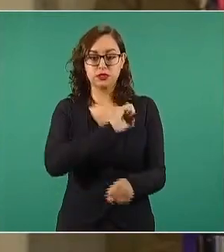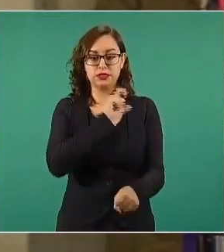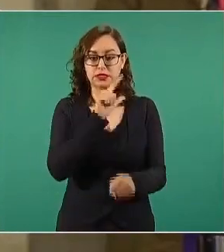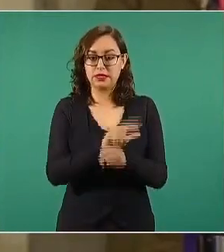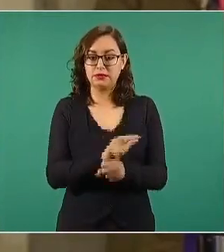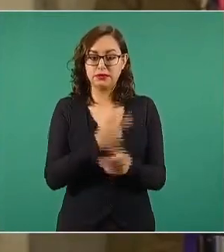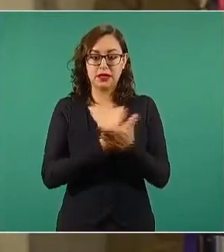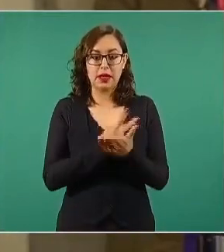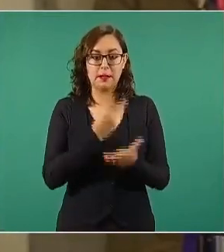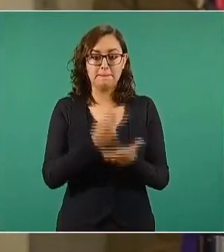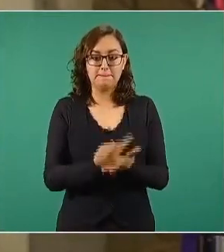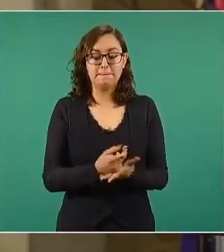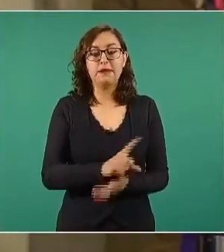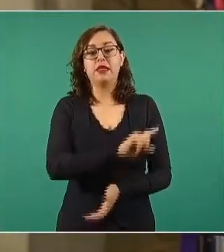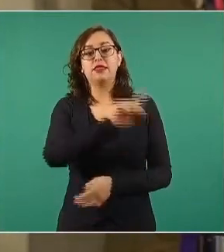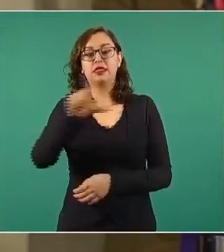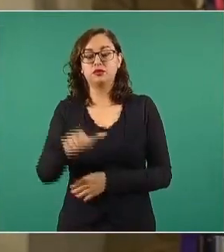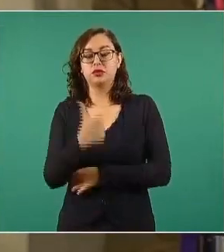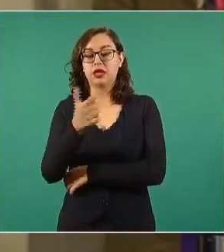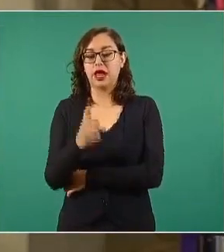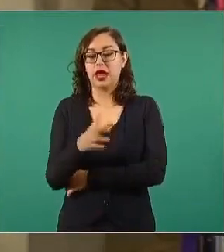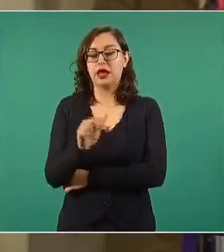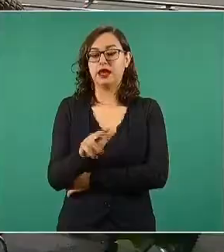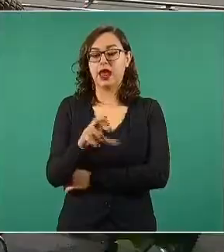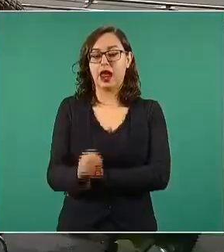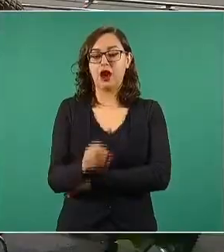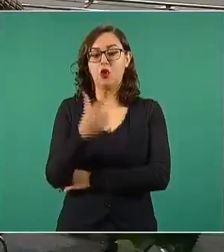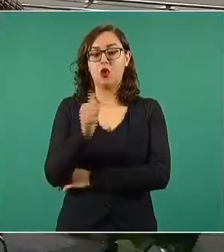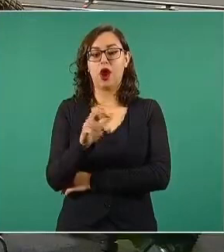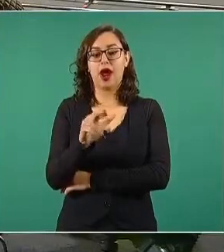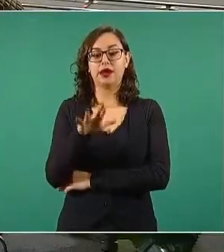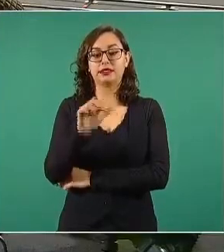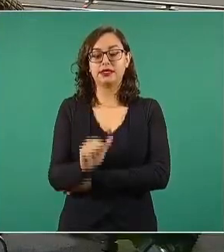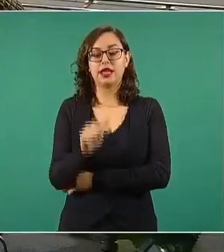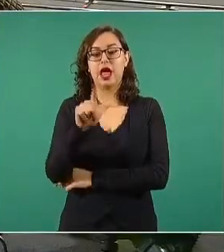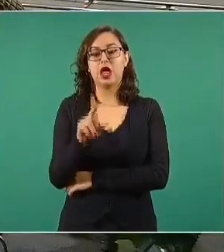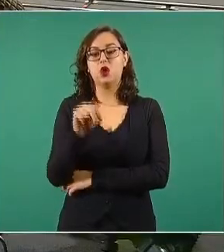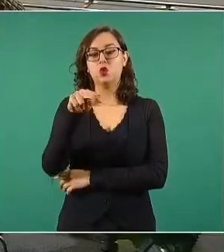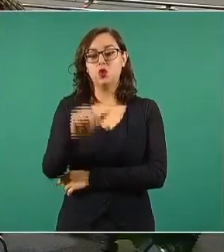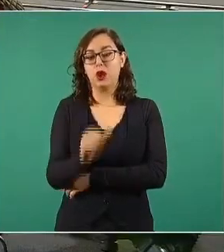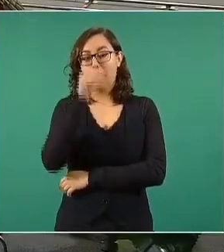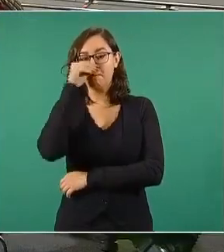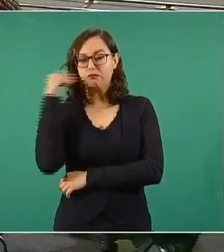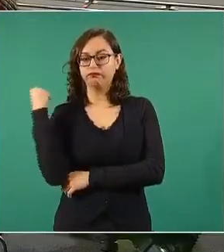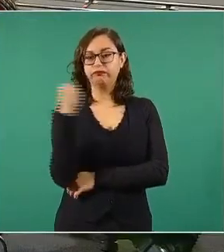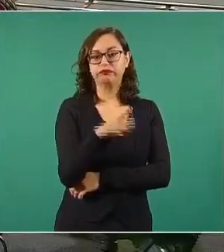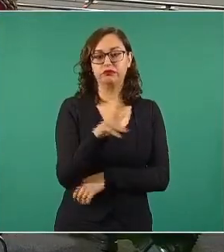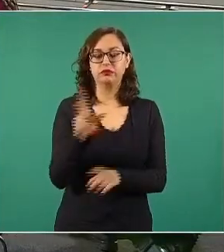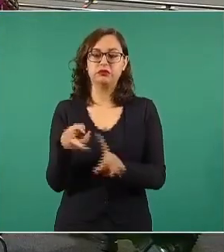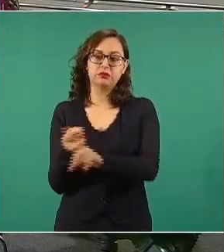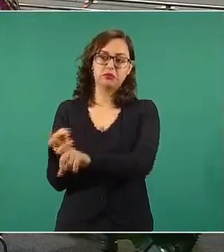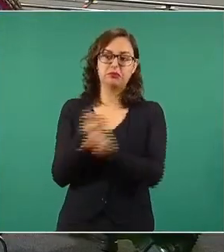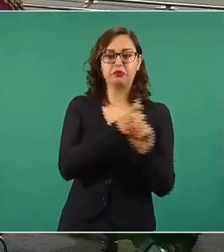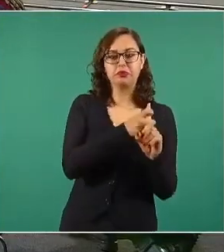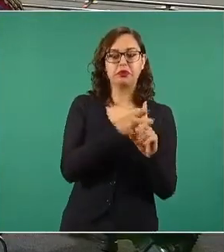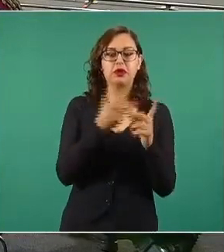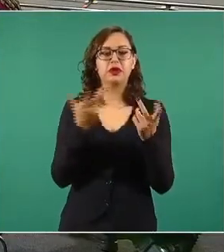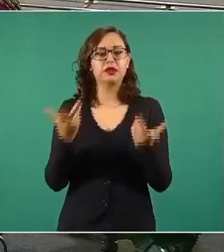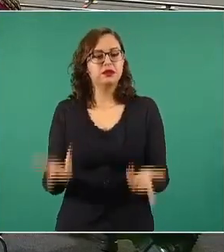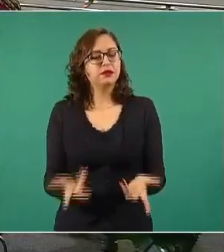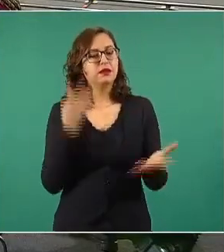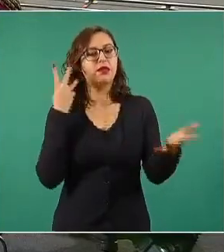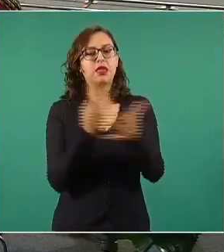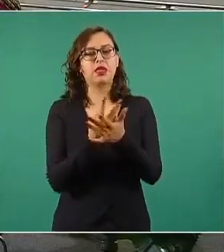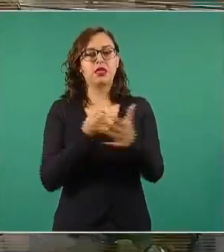Después, Genaro García Luna le inventó un delito de secuestro. Lleva 16 años en prisión. No